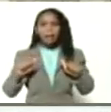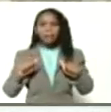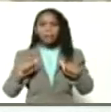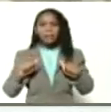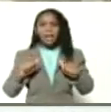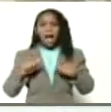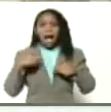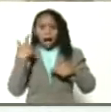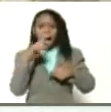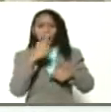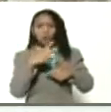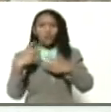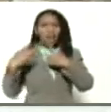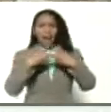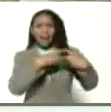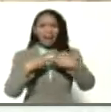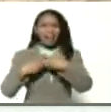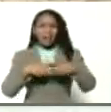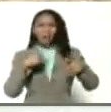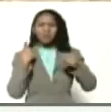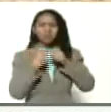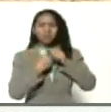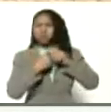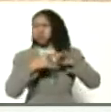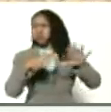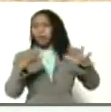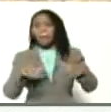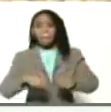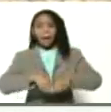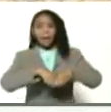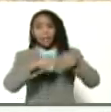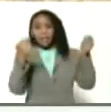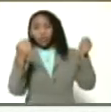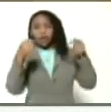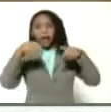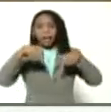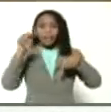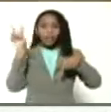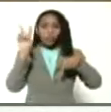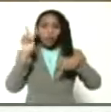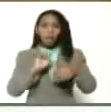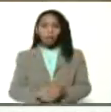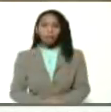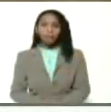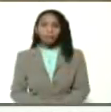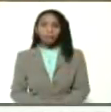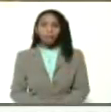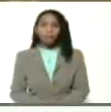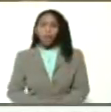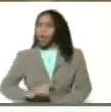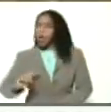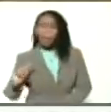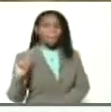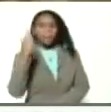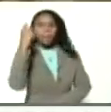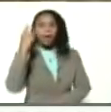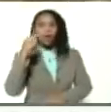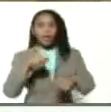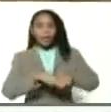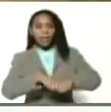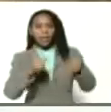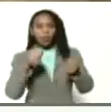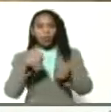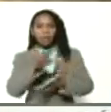guerra multidimensional para destruir a Venezuela. Lo primero que quieren destruir es